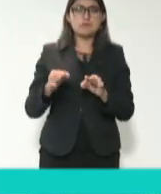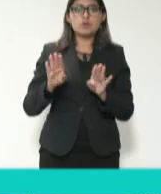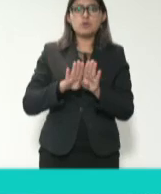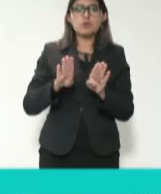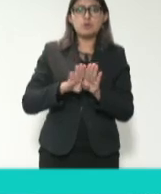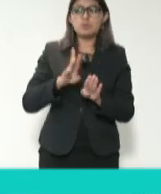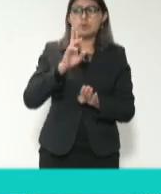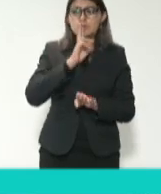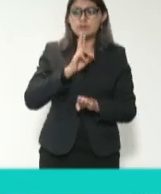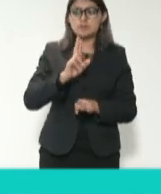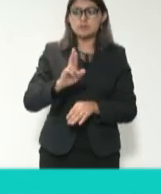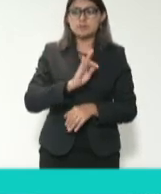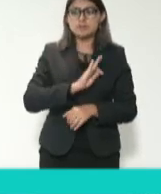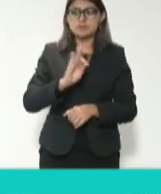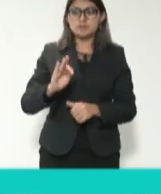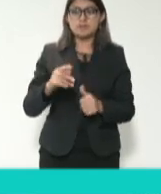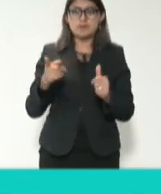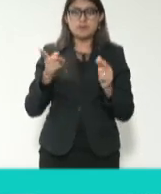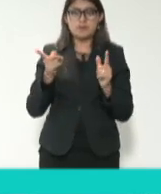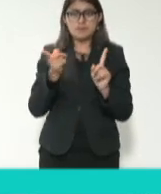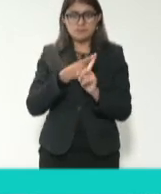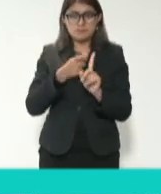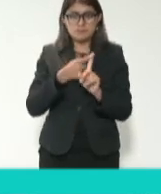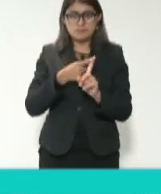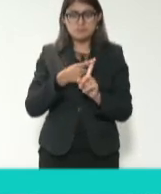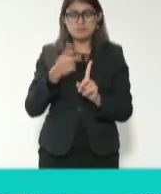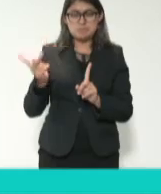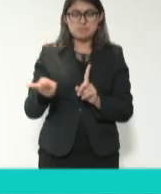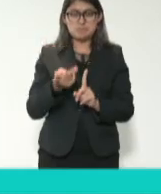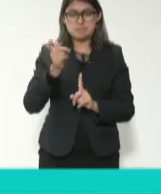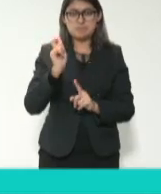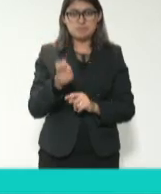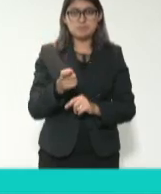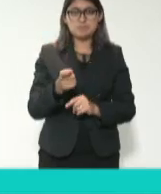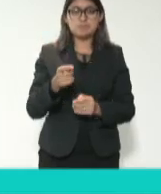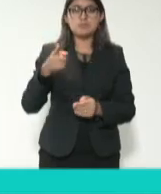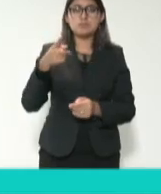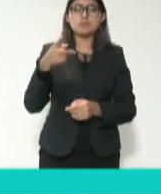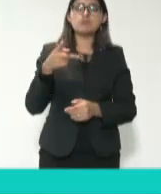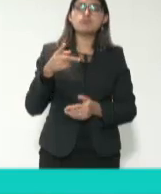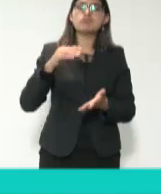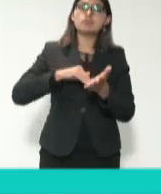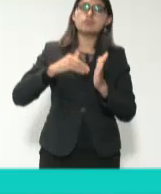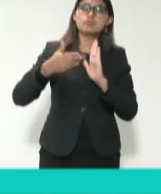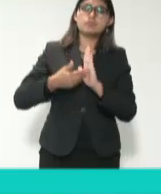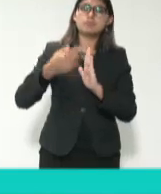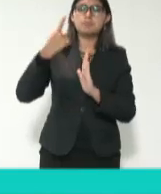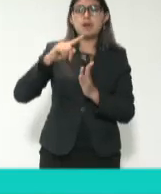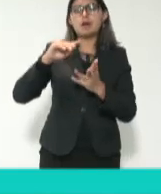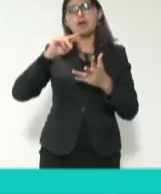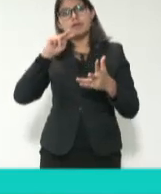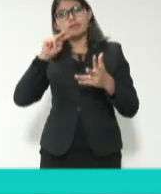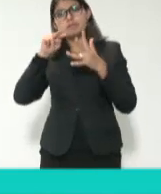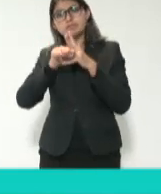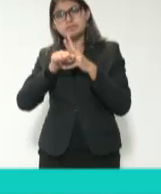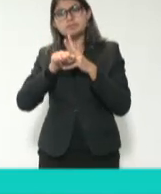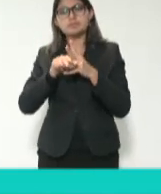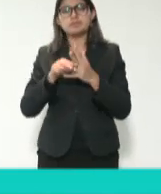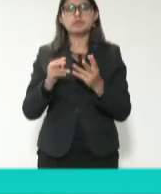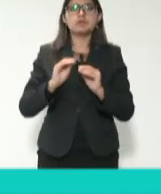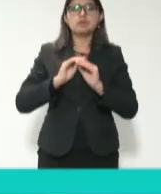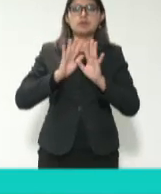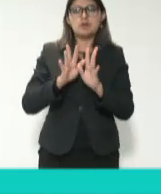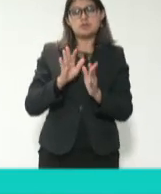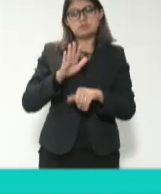también contestación. La primera pregunta es, ¿qué mecanismos de transparencia y rendición de cuentas han probado ser los más